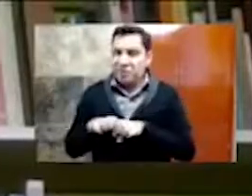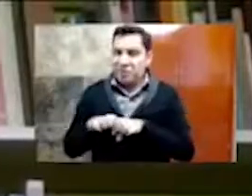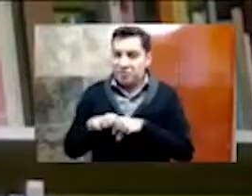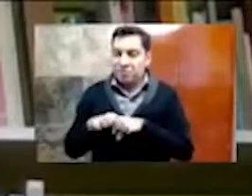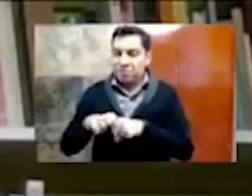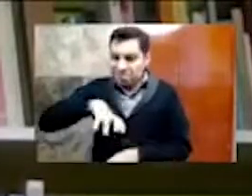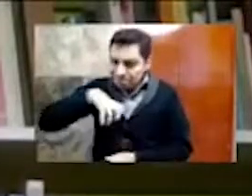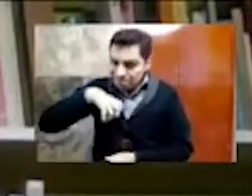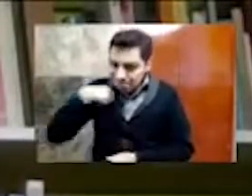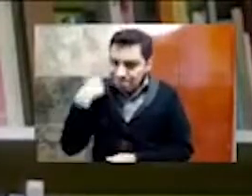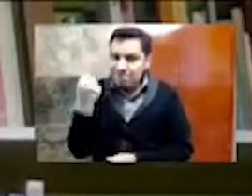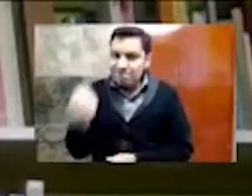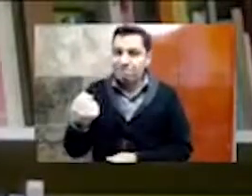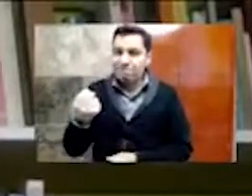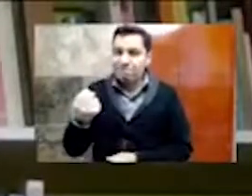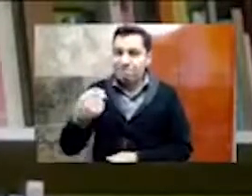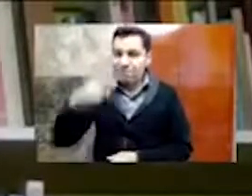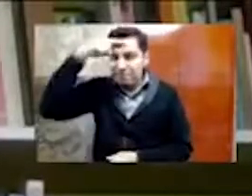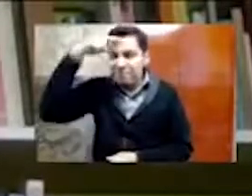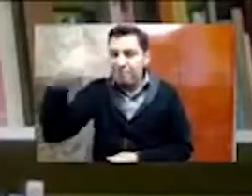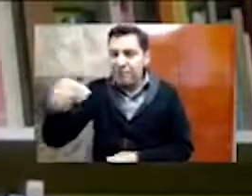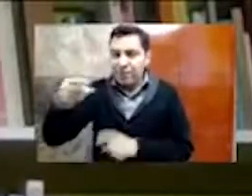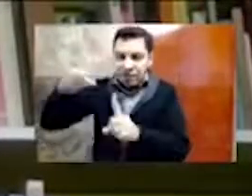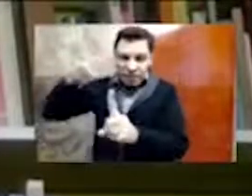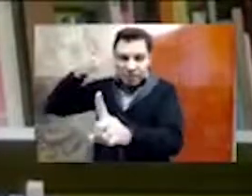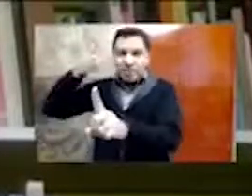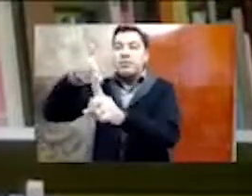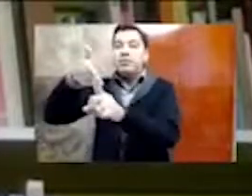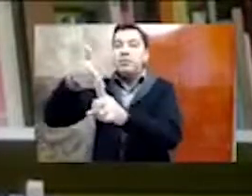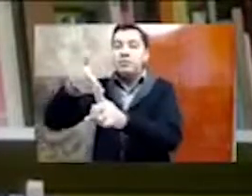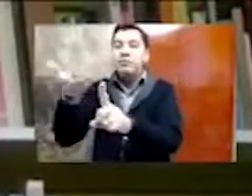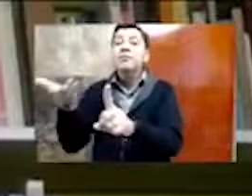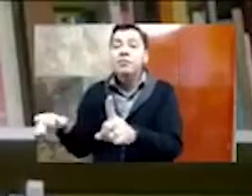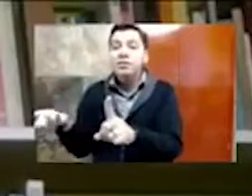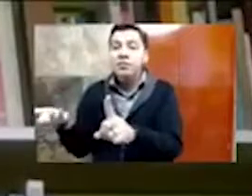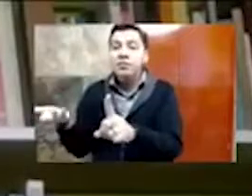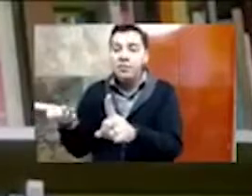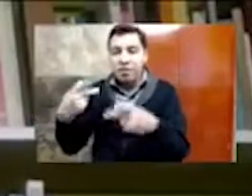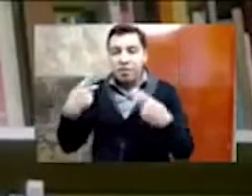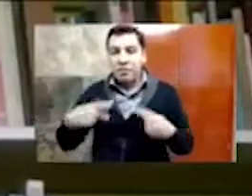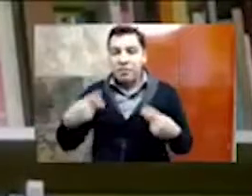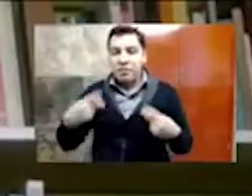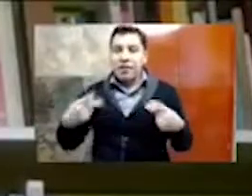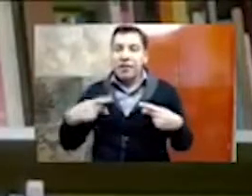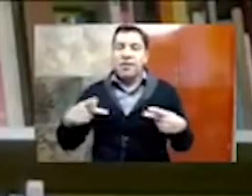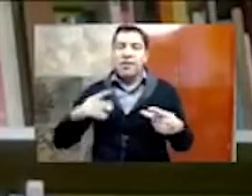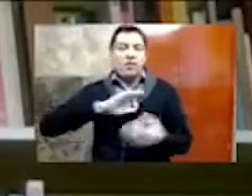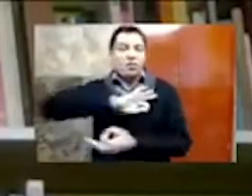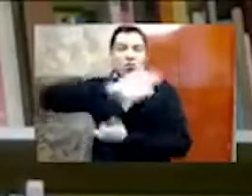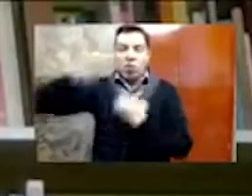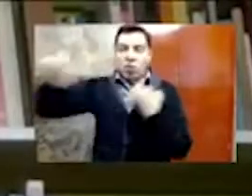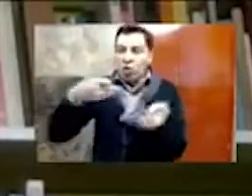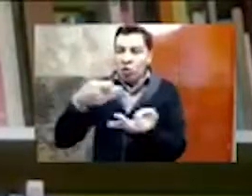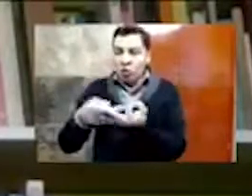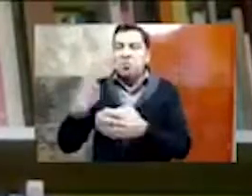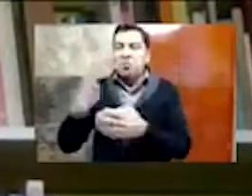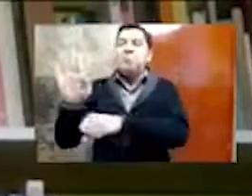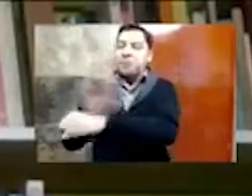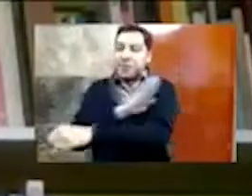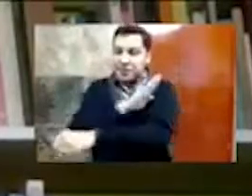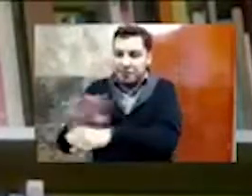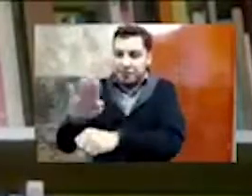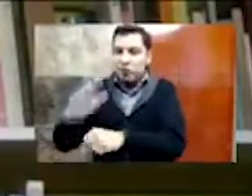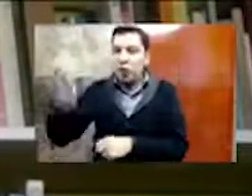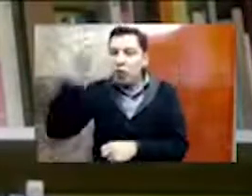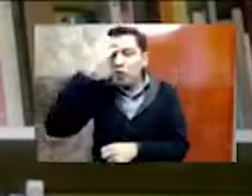que se hace y que el único fin, pues, es para, para ustedes, para, para las personas, para la sociedad, para que en algún